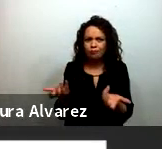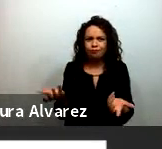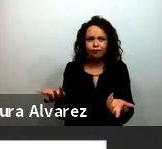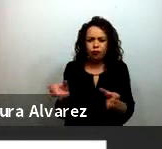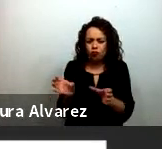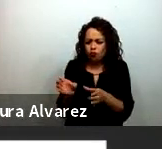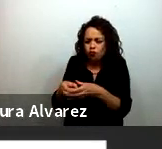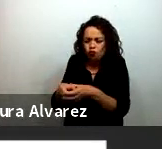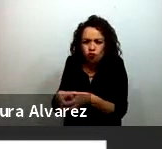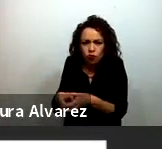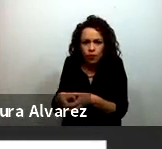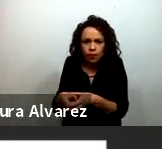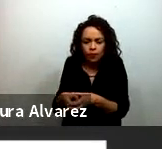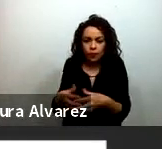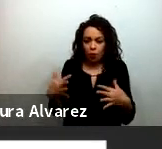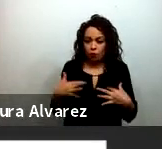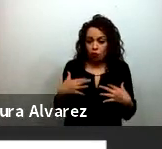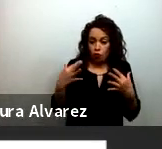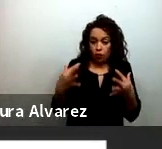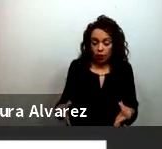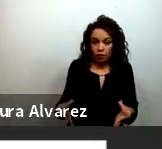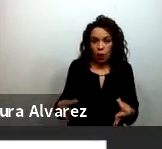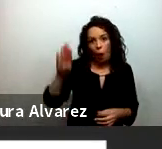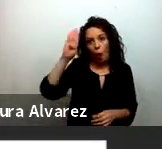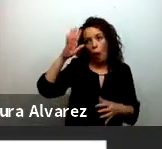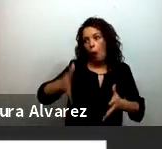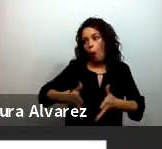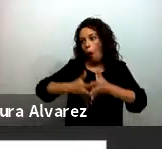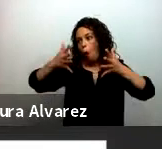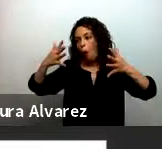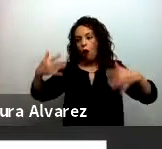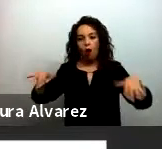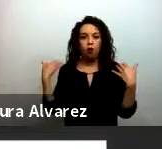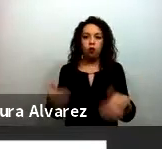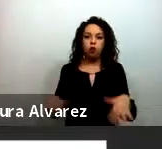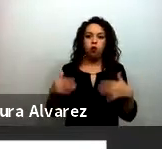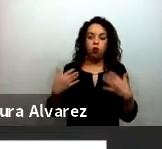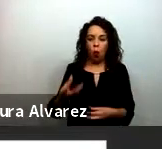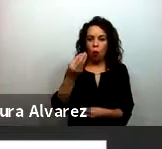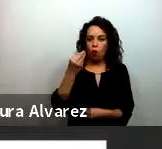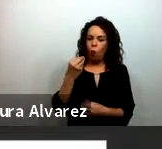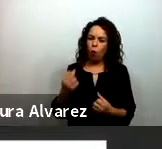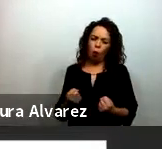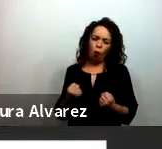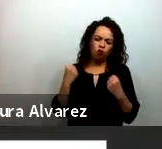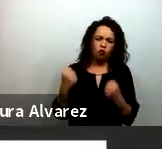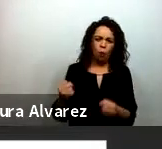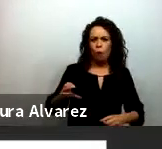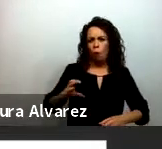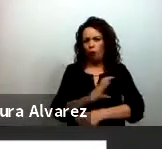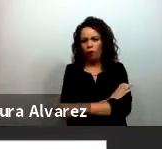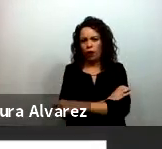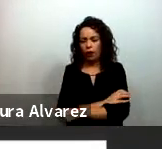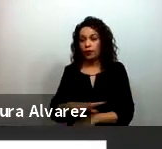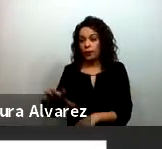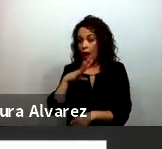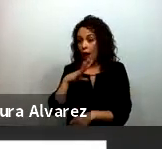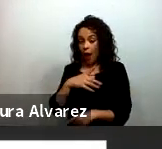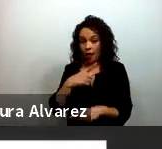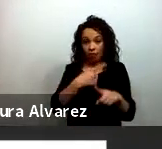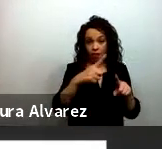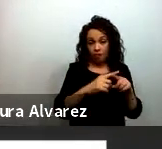fundaciones empresariales poderosísimas grandísimas hay empresas entonces todas estas instituciones